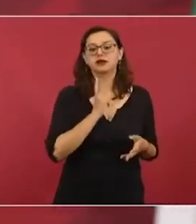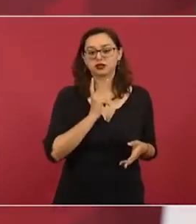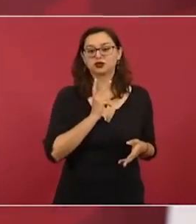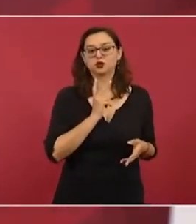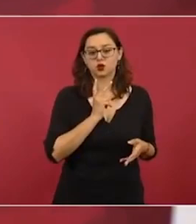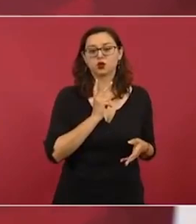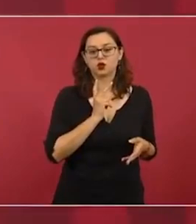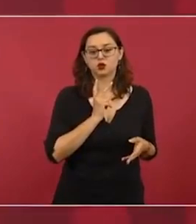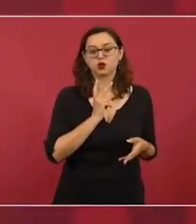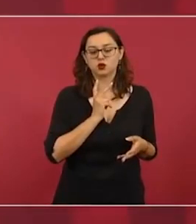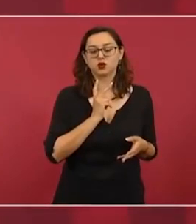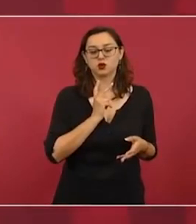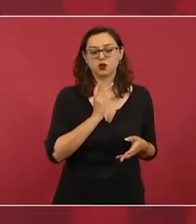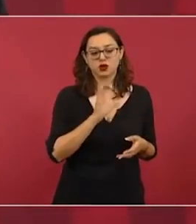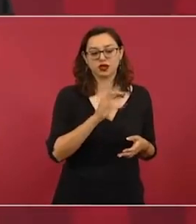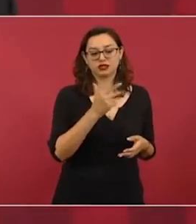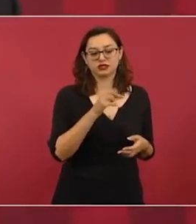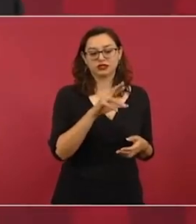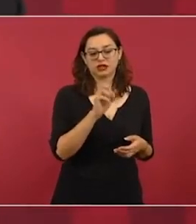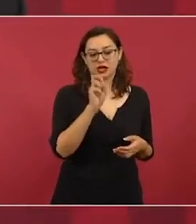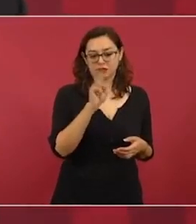Chevron,